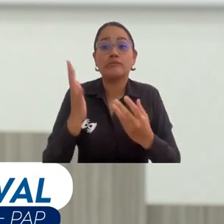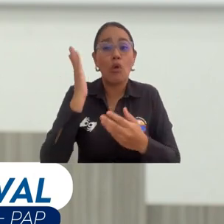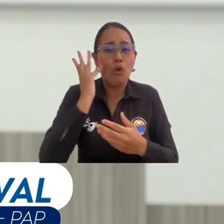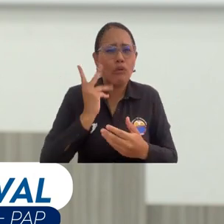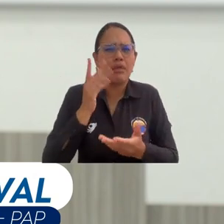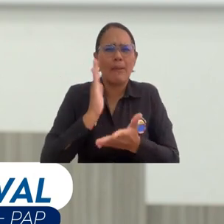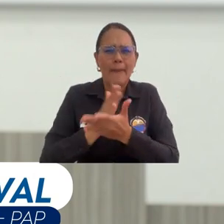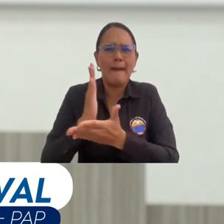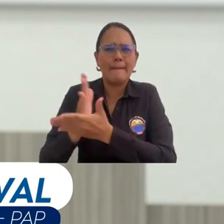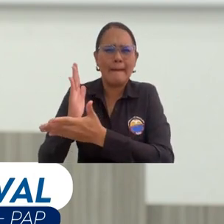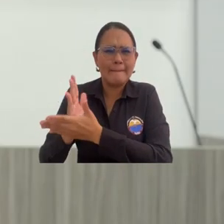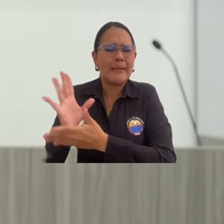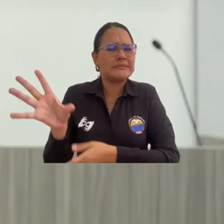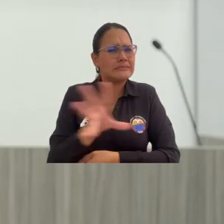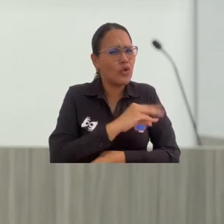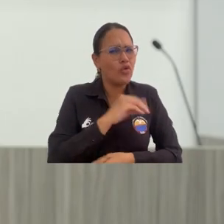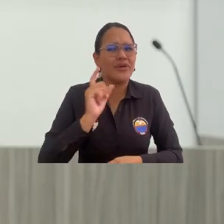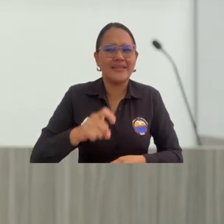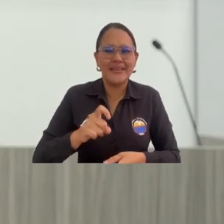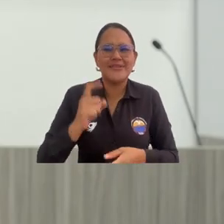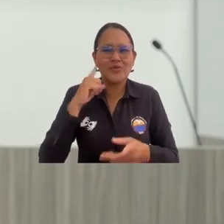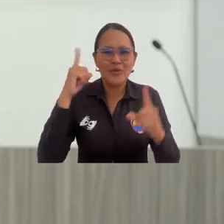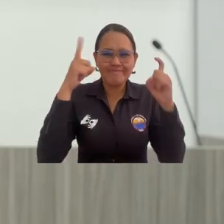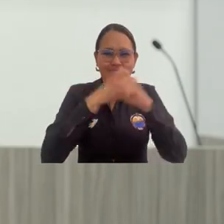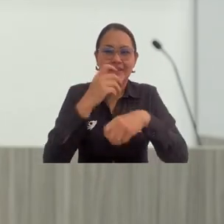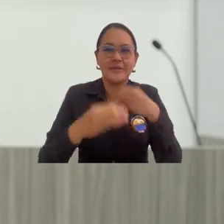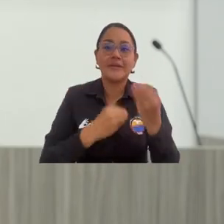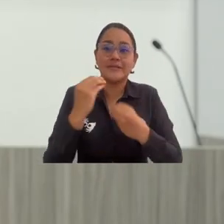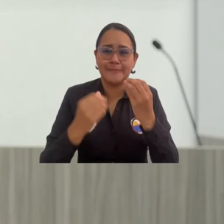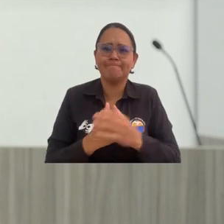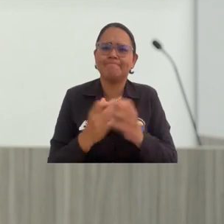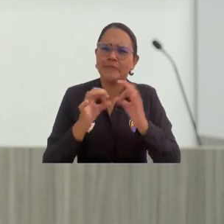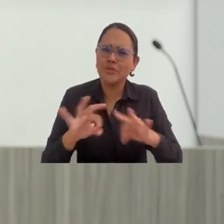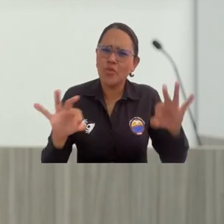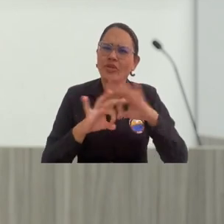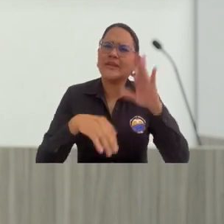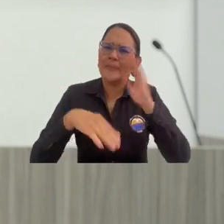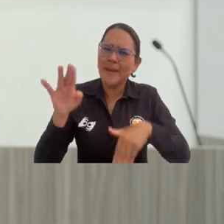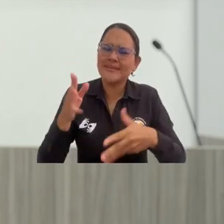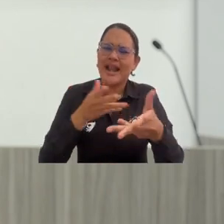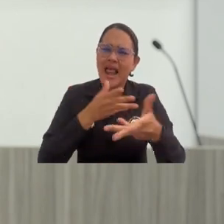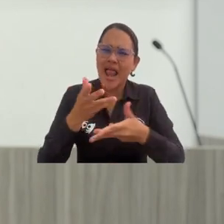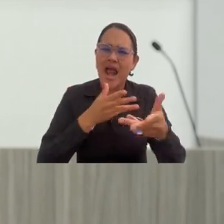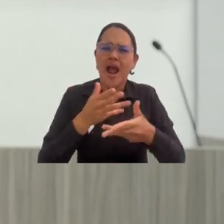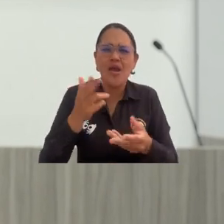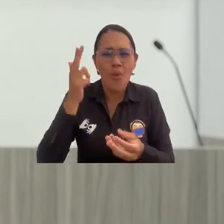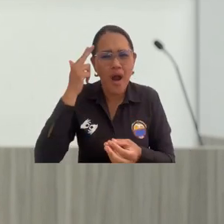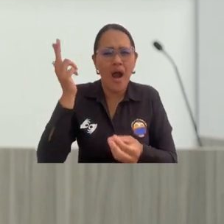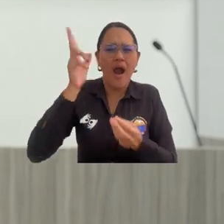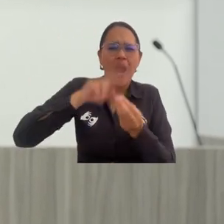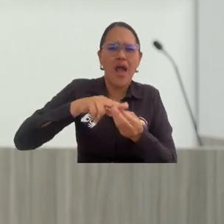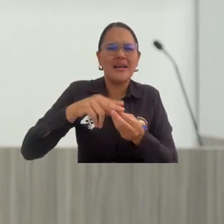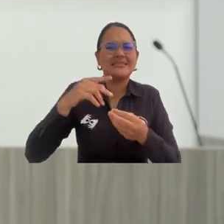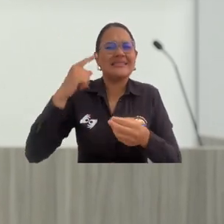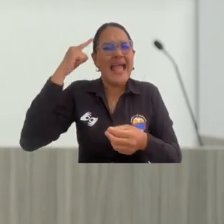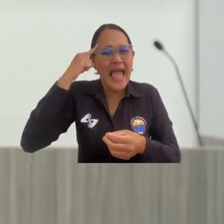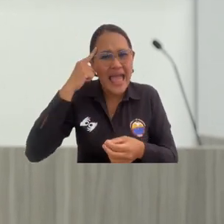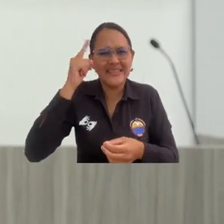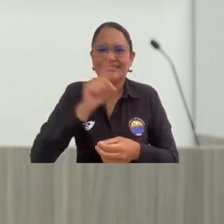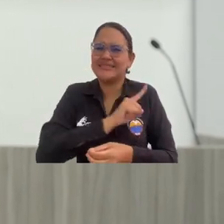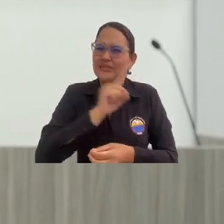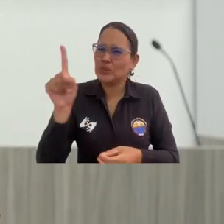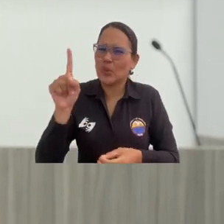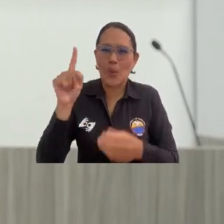vincula a todas las partes? Escenarios que nos permitan derribar o derrumbar esos mitos, esos prejuicios, esos